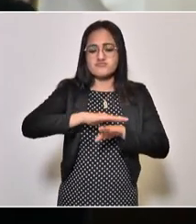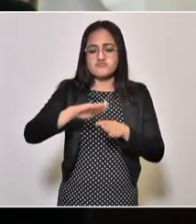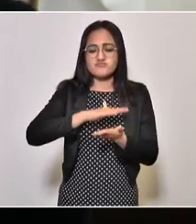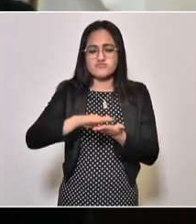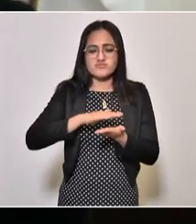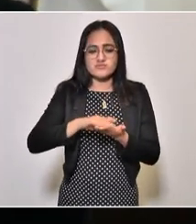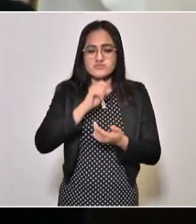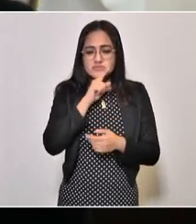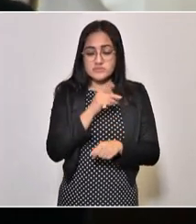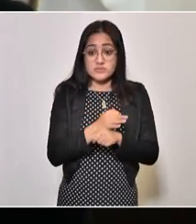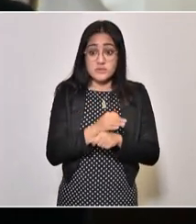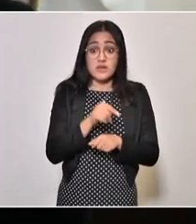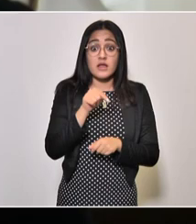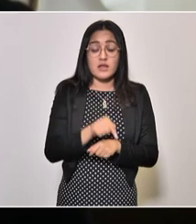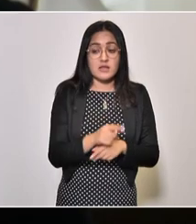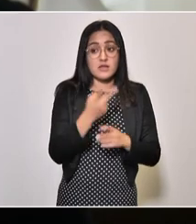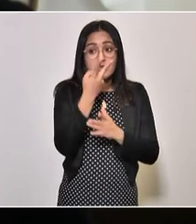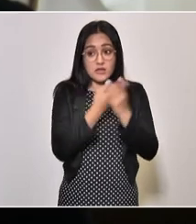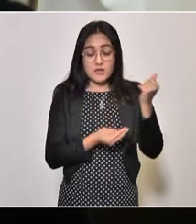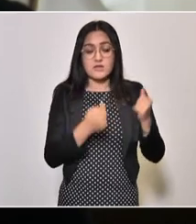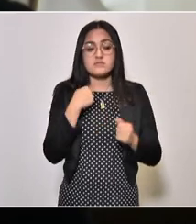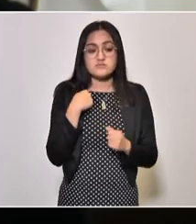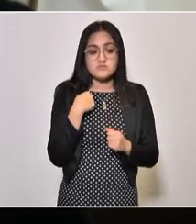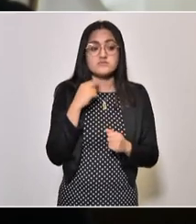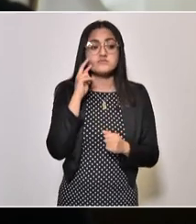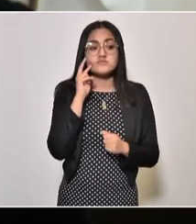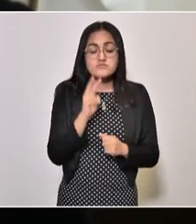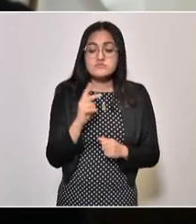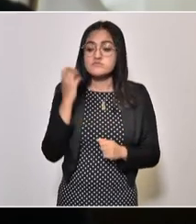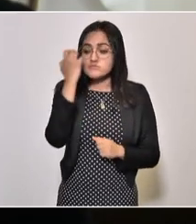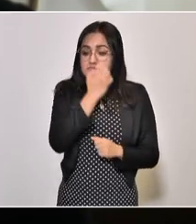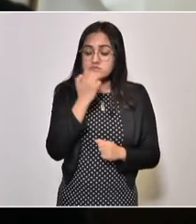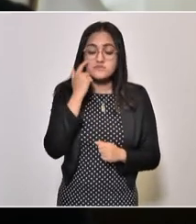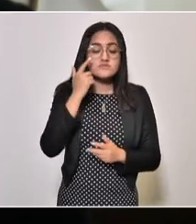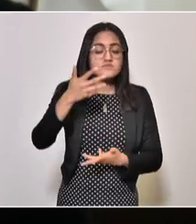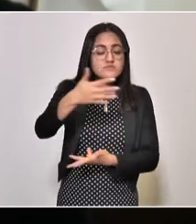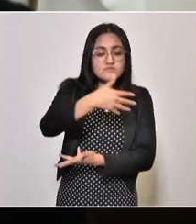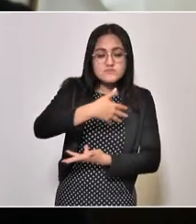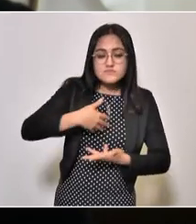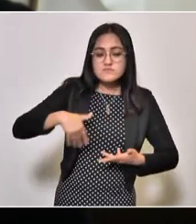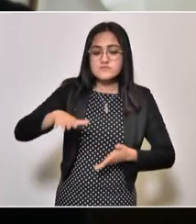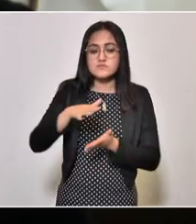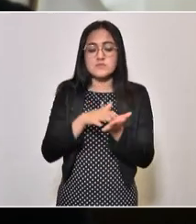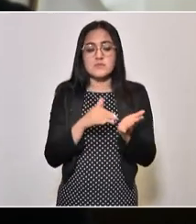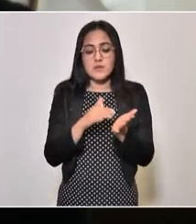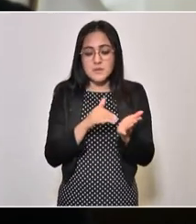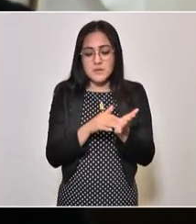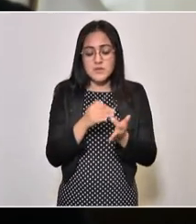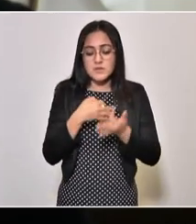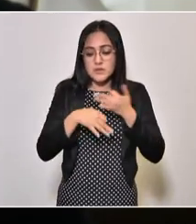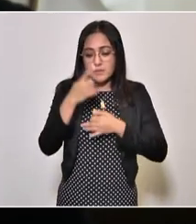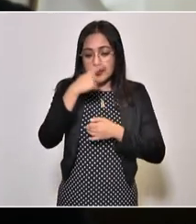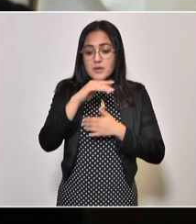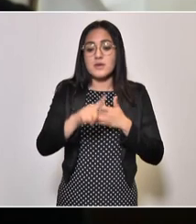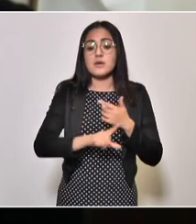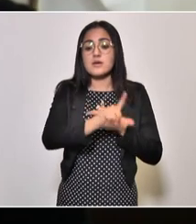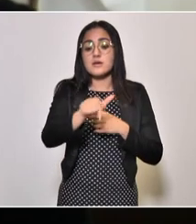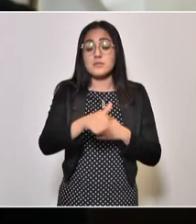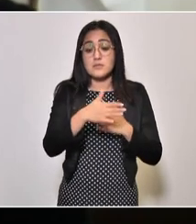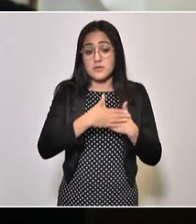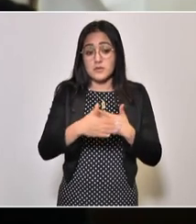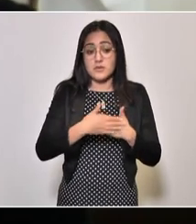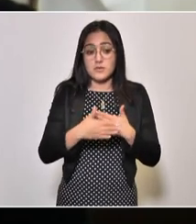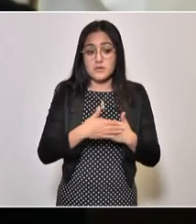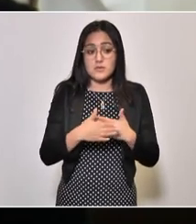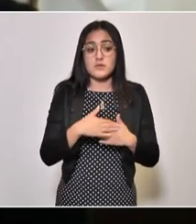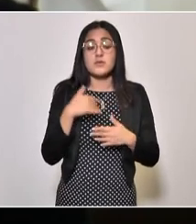En ambos casos, señor gobernador, nos encontramos en proceso de recopilación de documentación para proceder a la validación